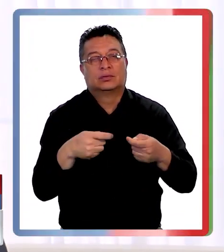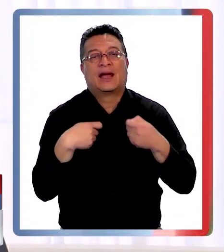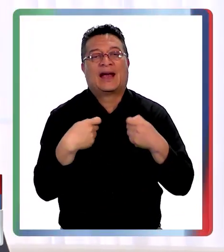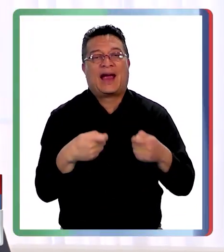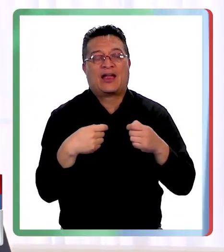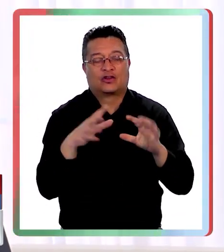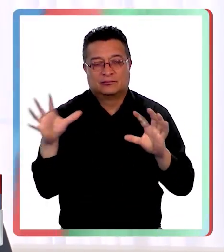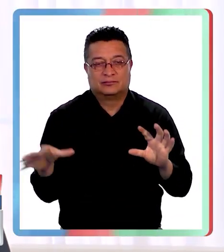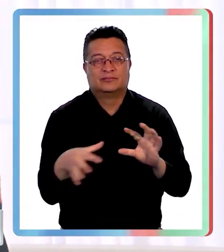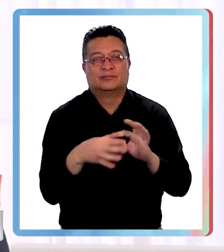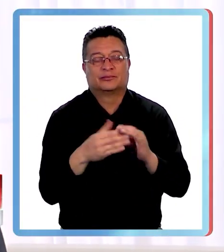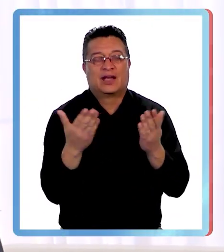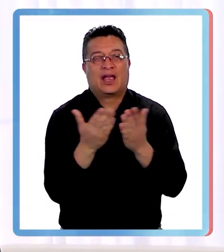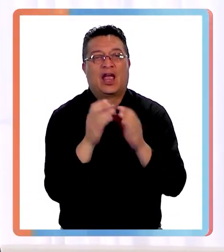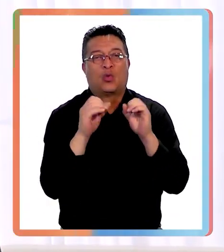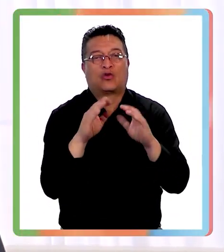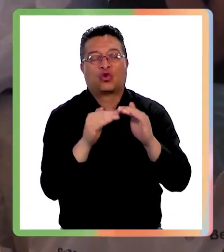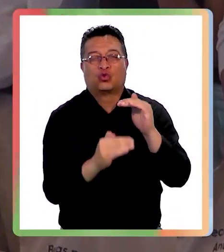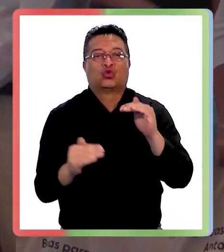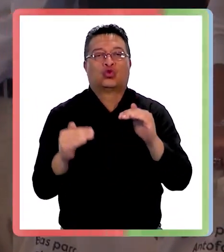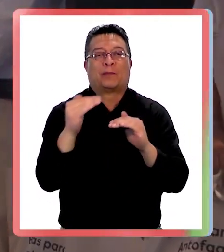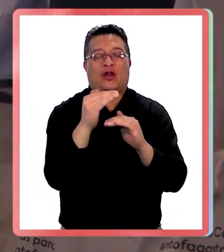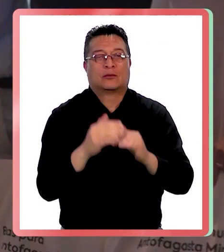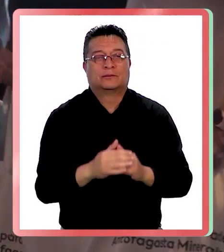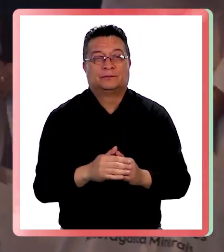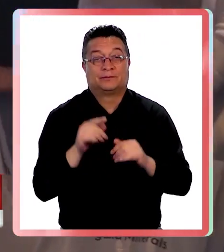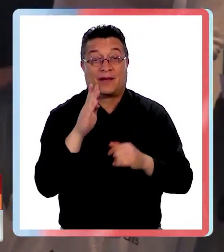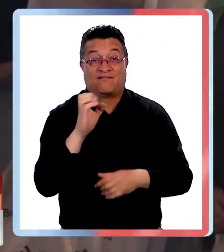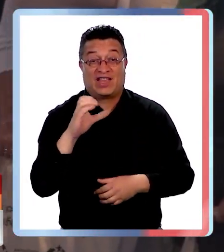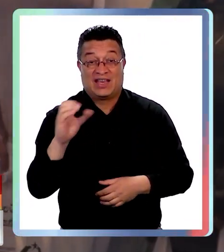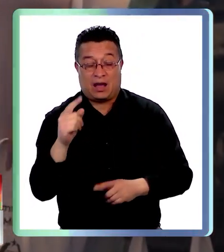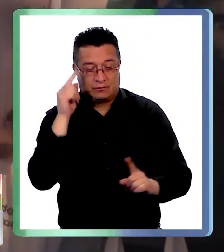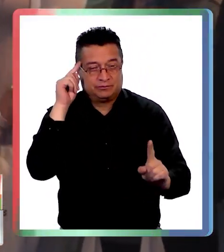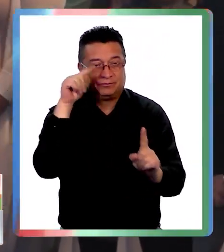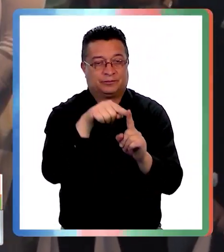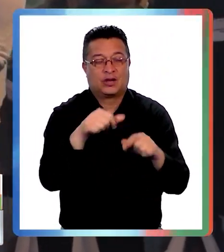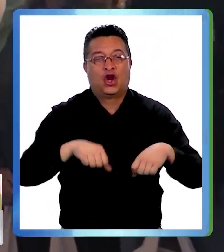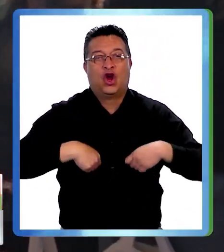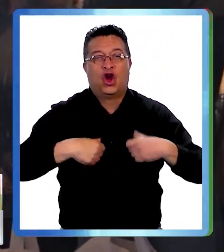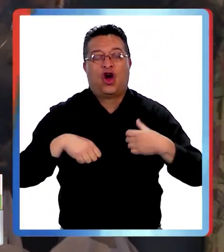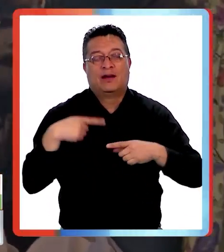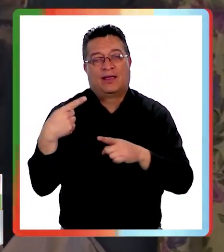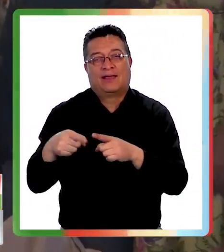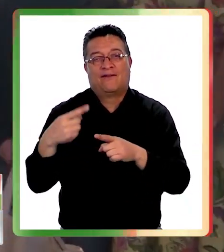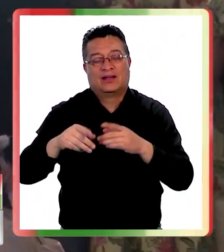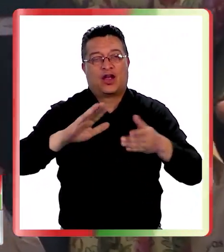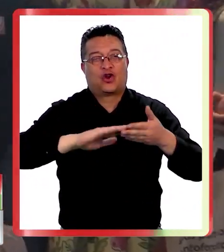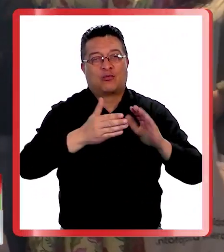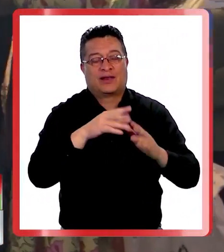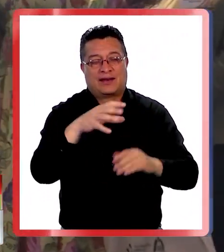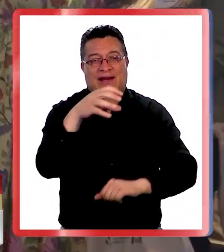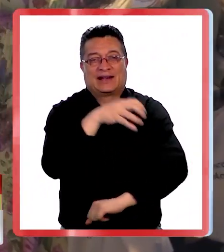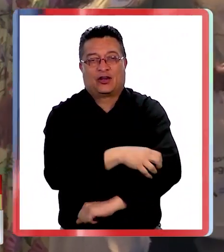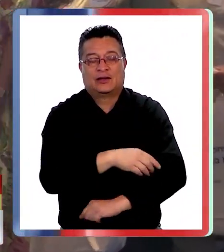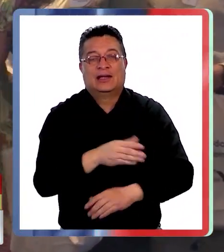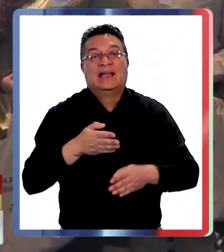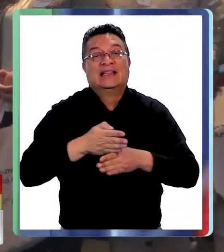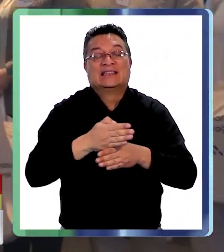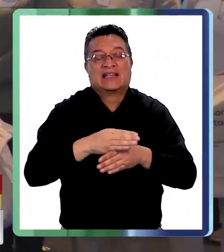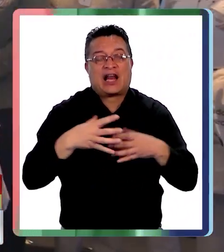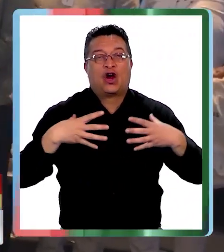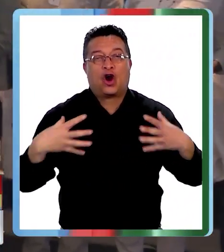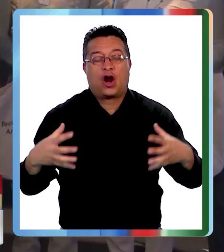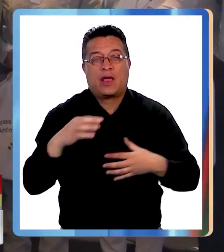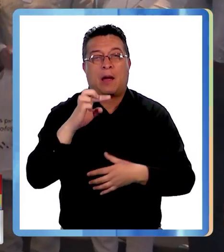de los gastos que tienen asociados a la educación superior. Estas becas están dirigidas a jóvenes de diversas comunidades de la región, como Sierra